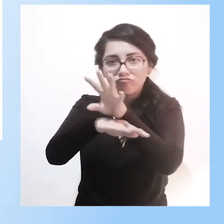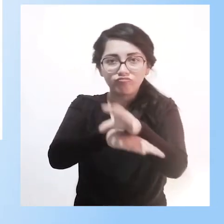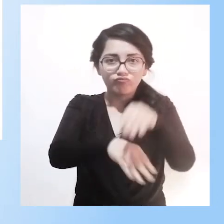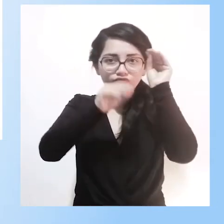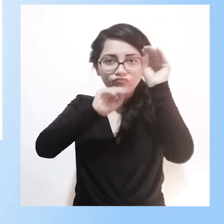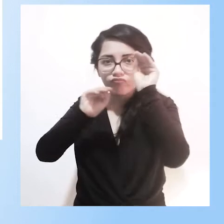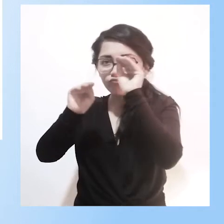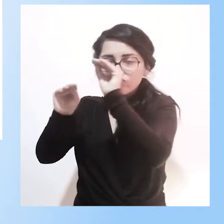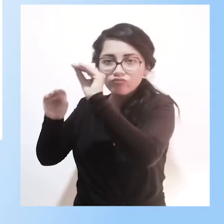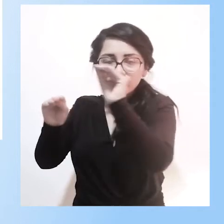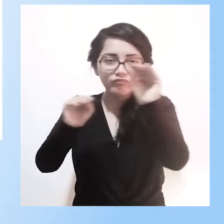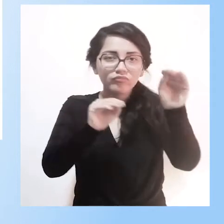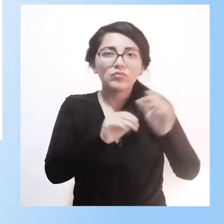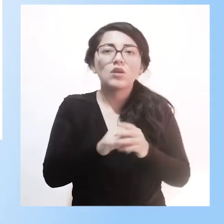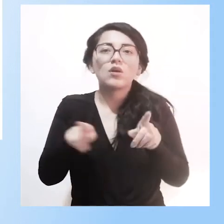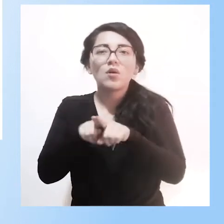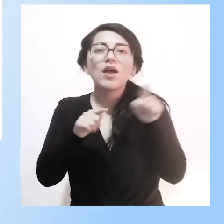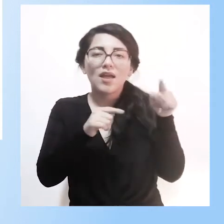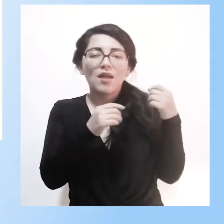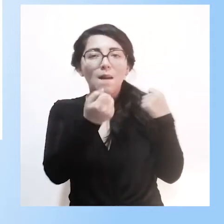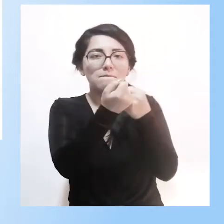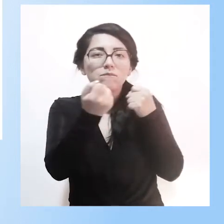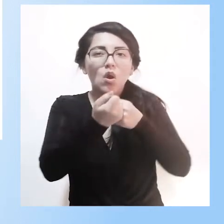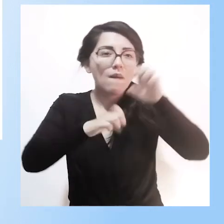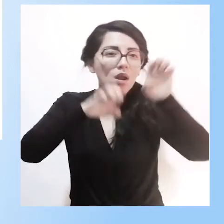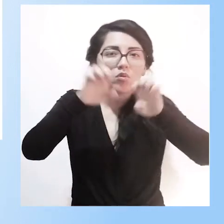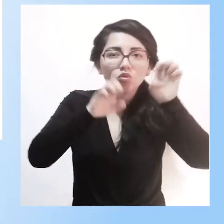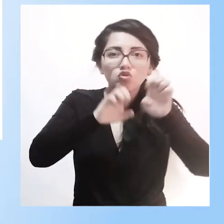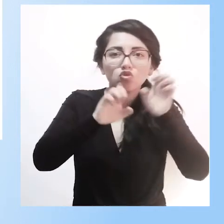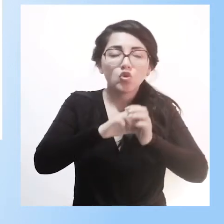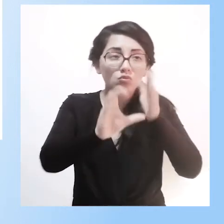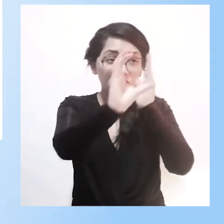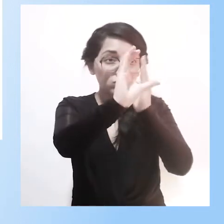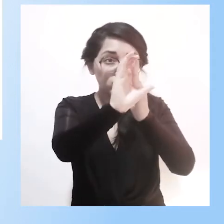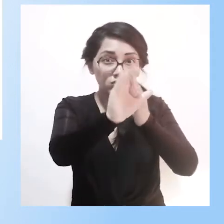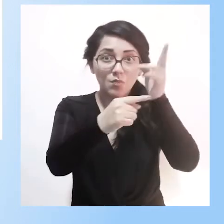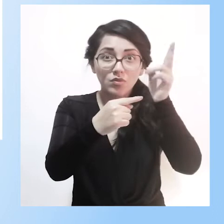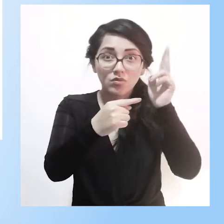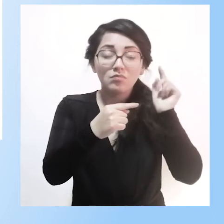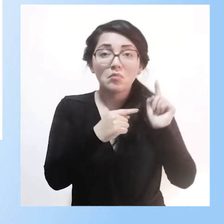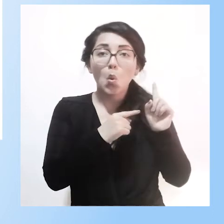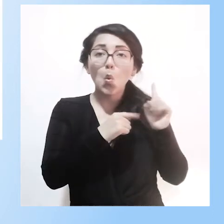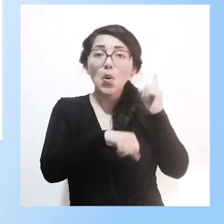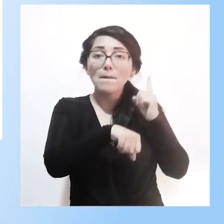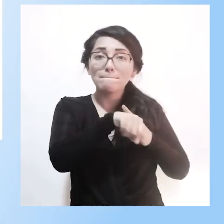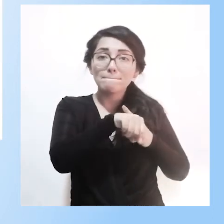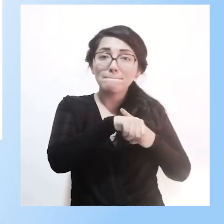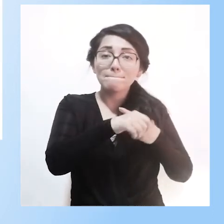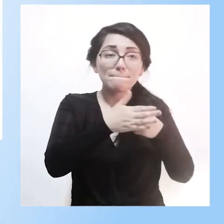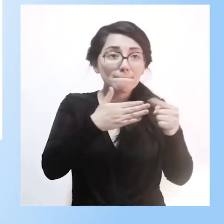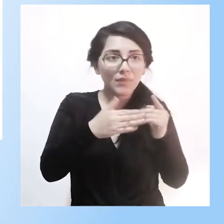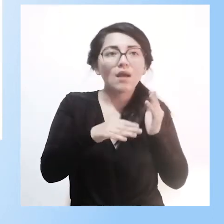hacen procesos de detección, evaluación psicopedagógica, entonces ellos van una vez a la semana de manera itinerante y